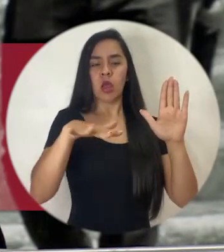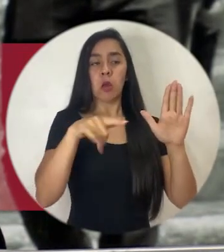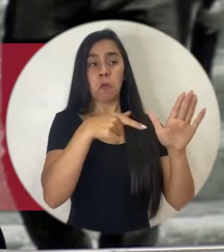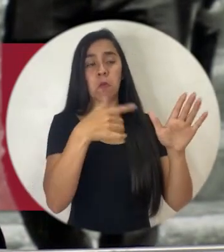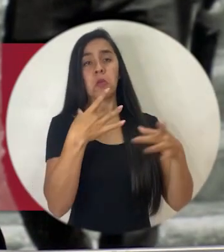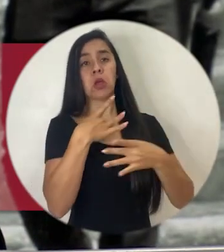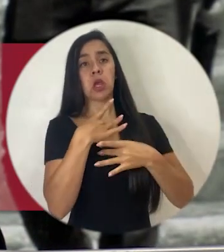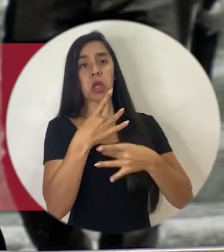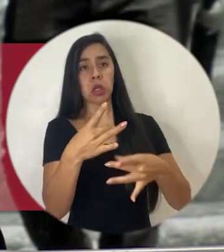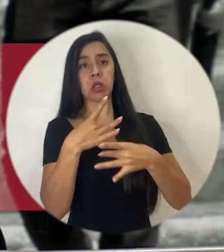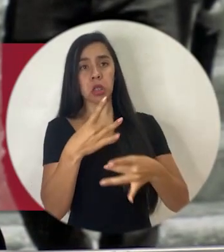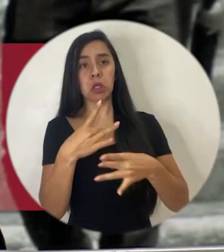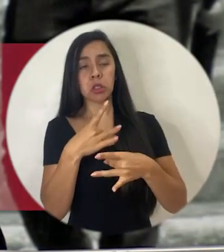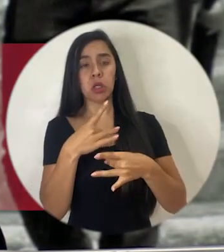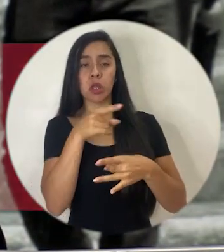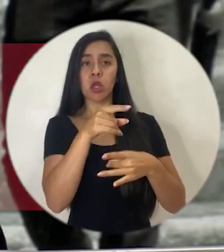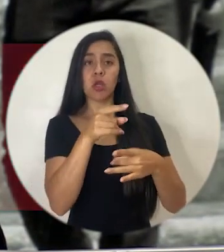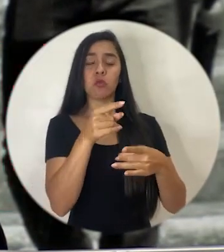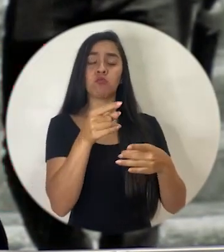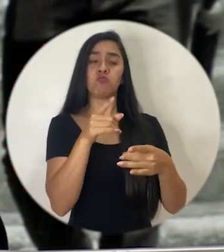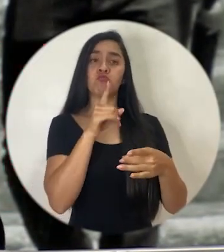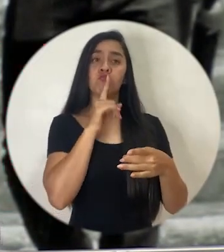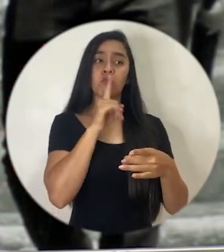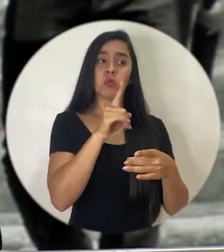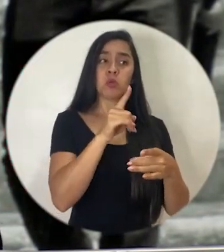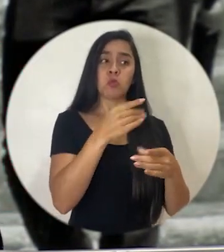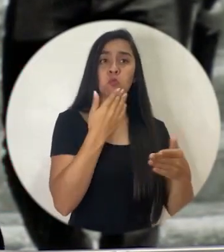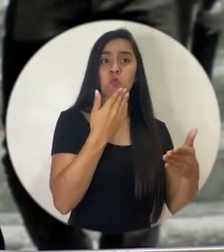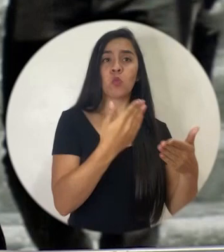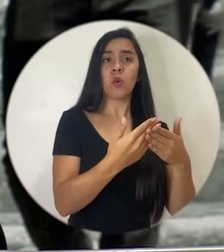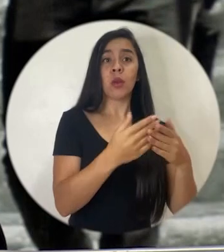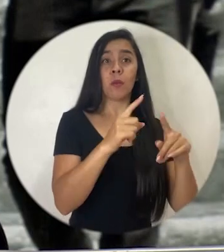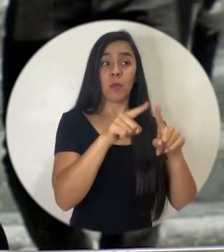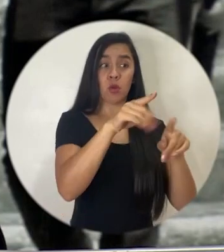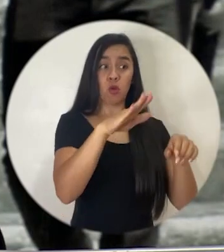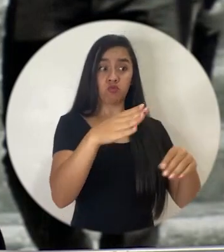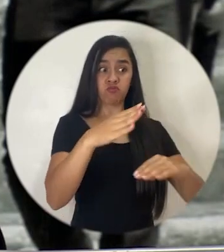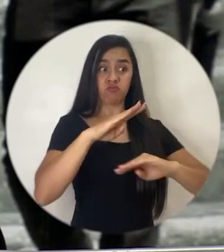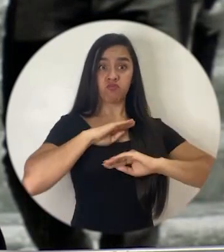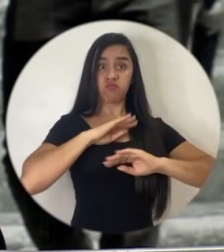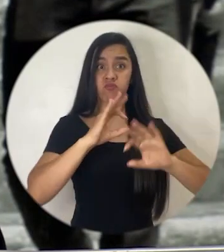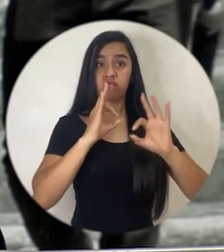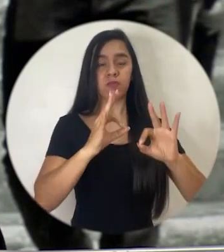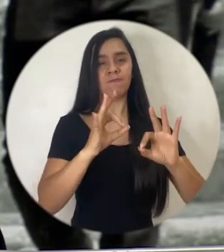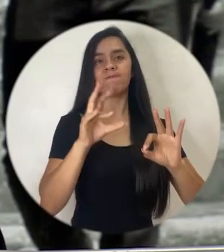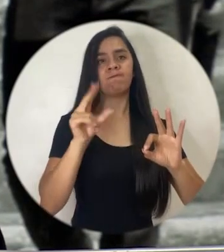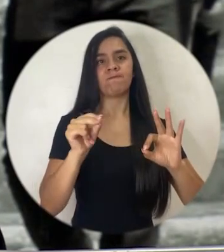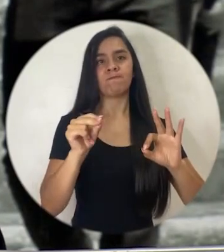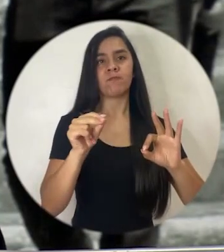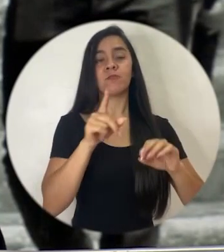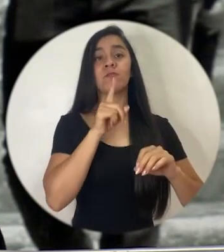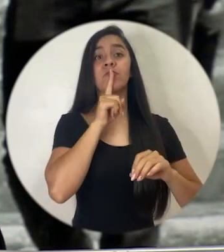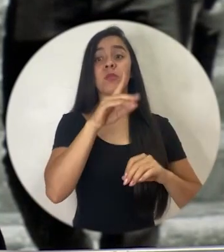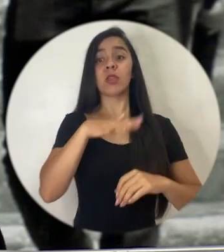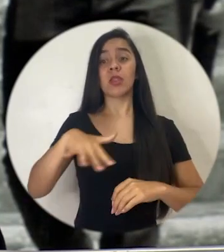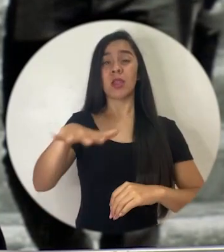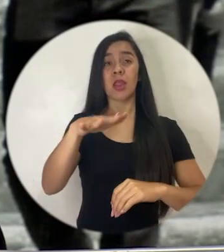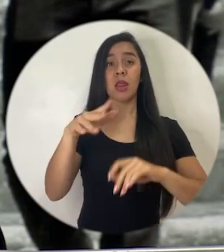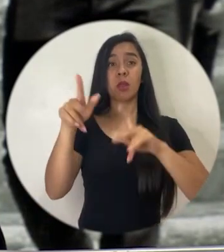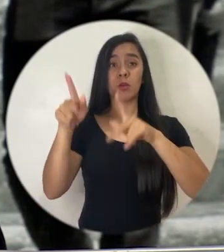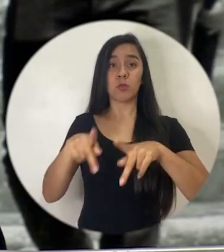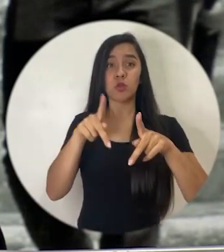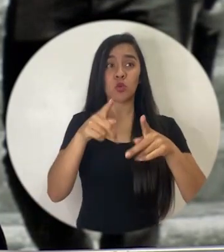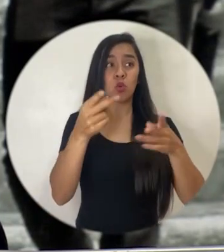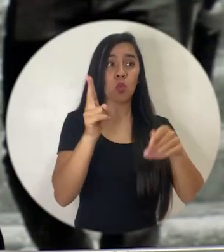rescatable, particularmente rescatable, pero se queda corto. En realidad, la problemática del consumidor es bastante más compleja.